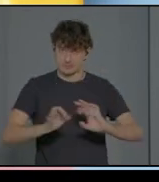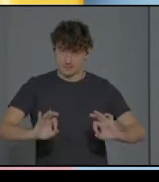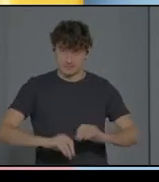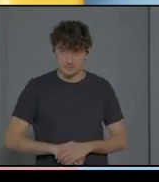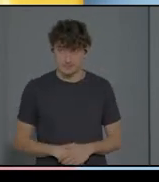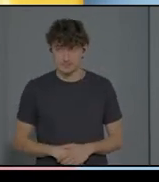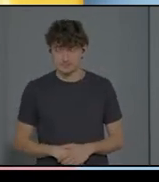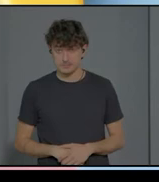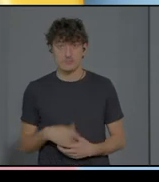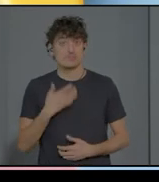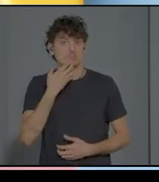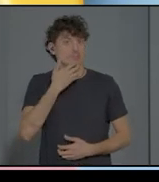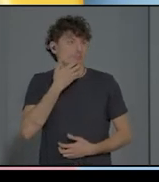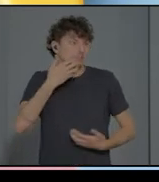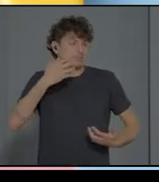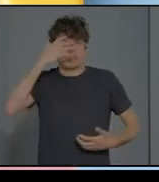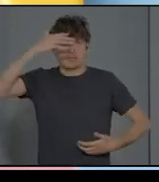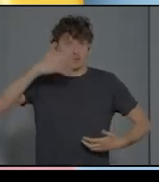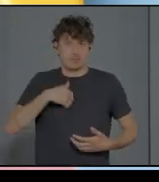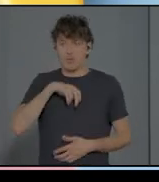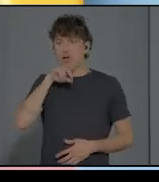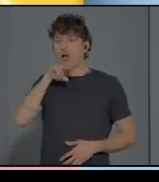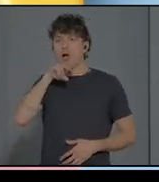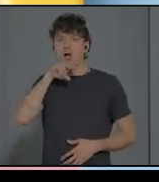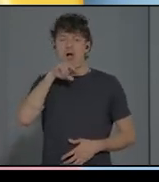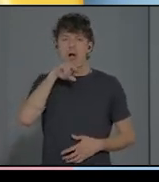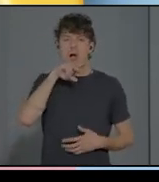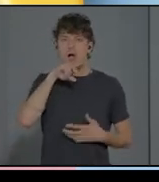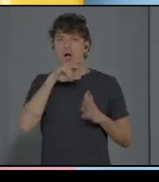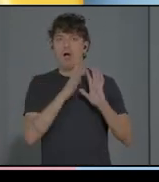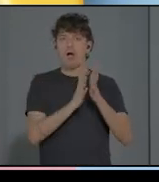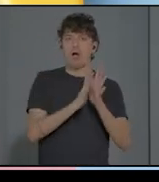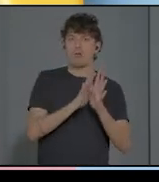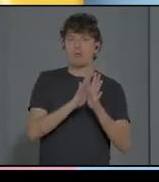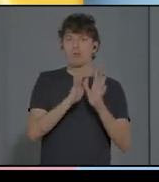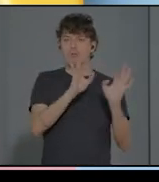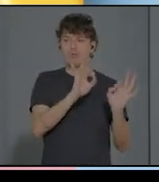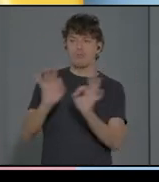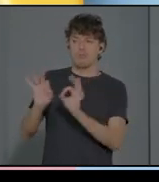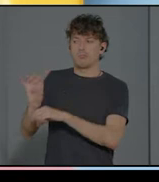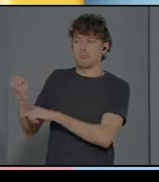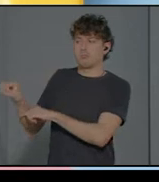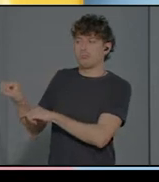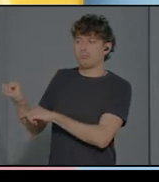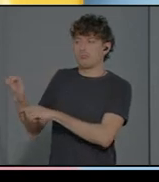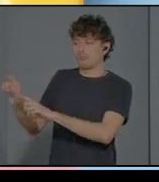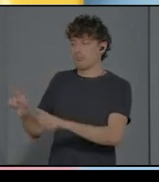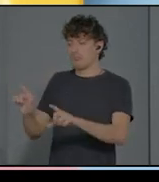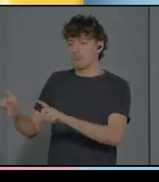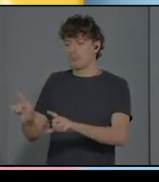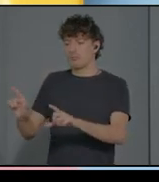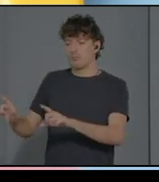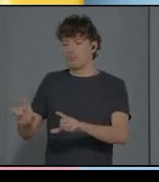miraros y mirando tan solo la diapositiva, evidentemente os aburrirías. Por lo tanto,